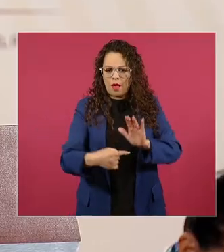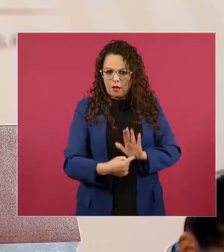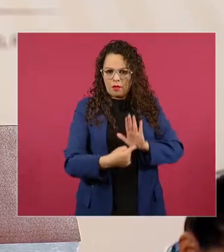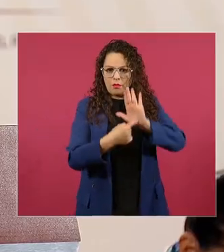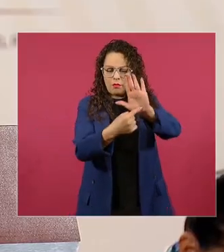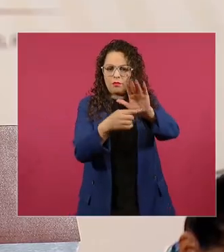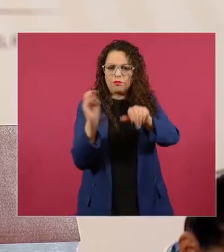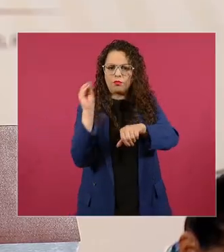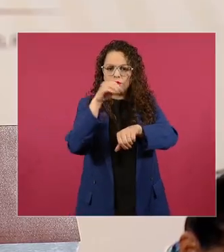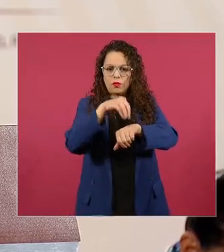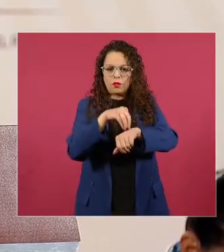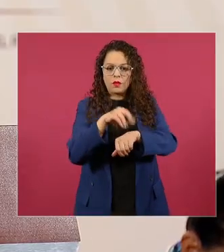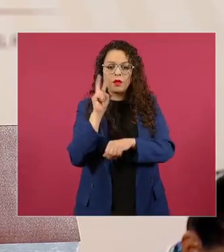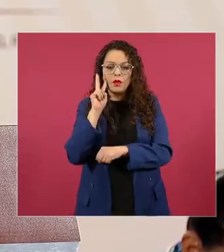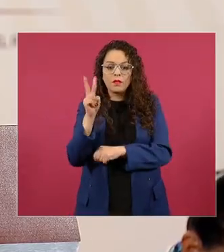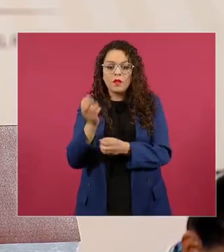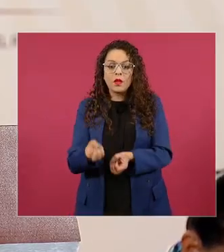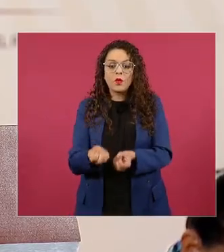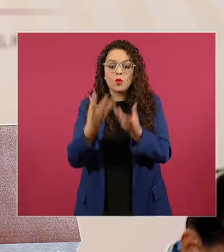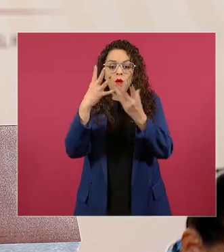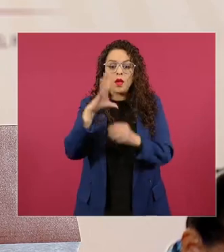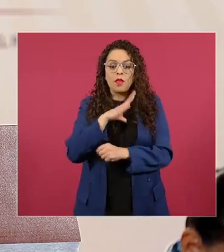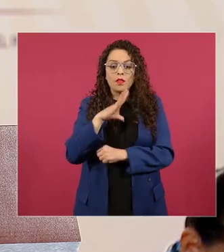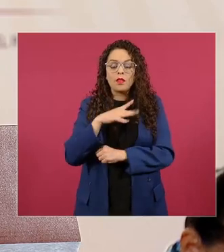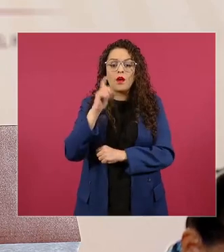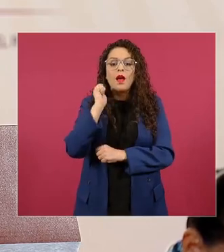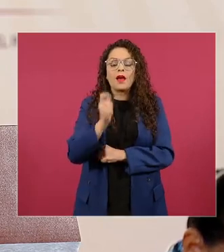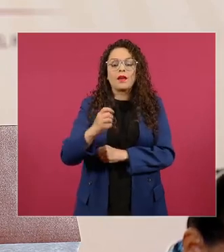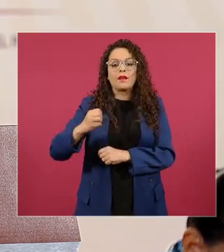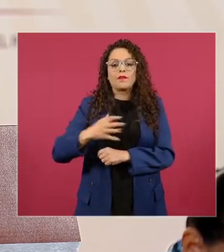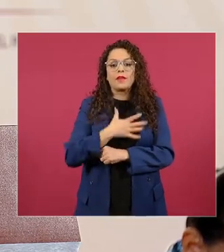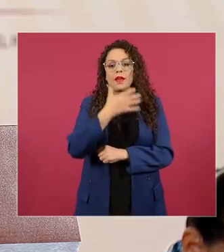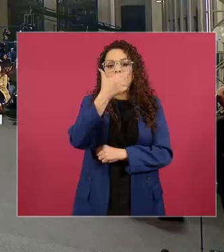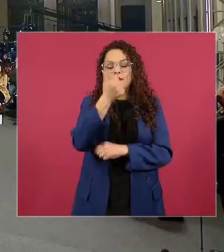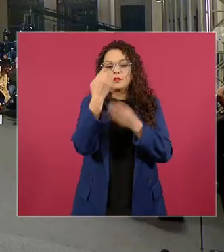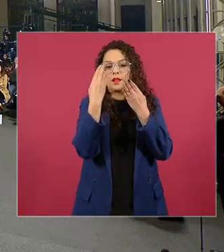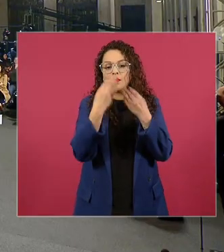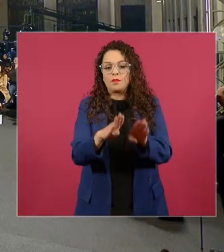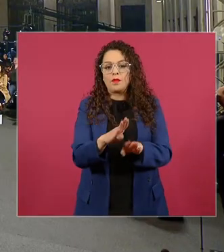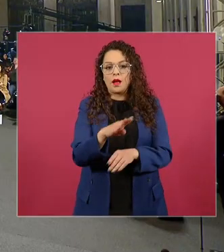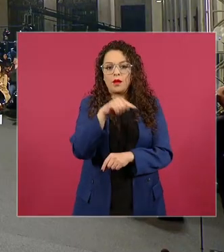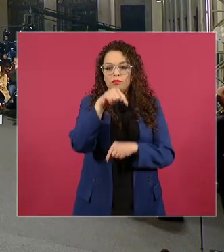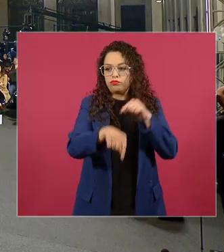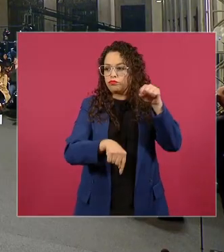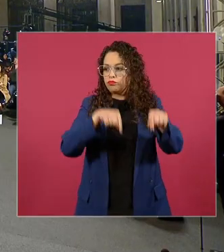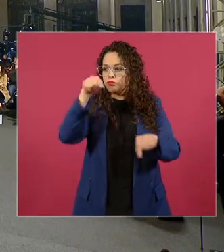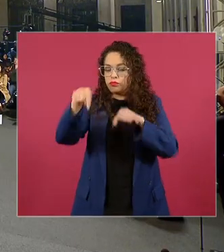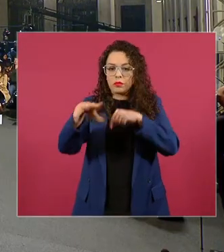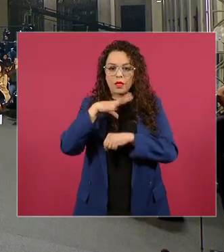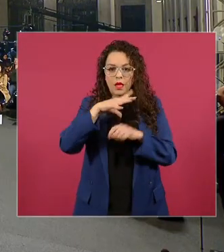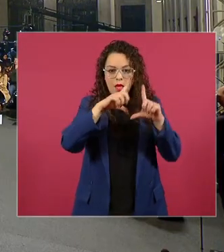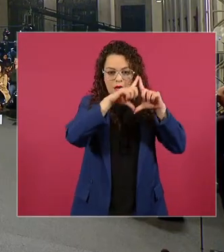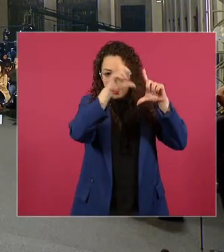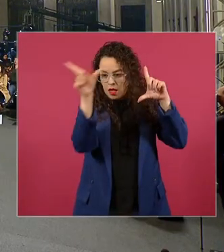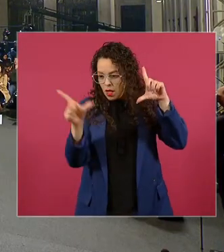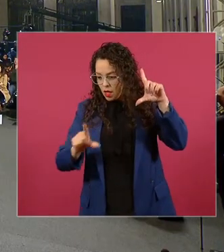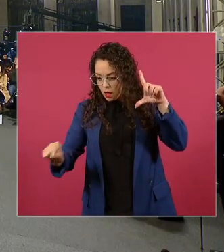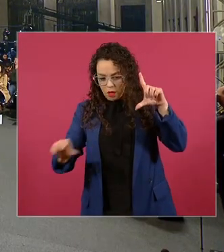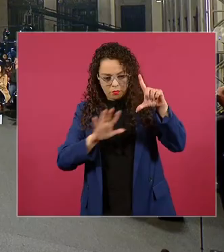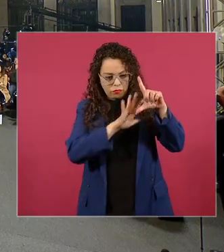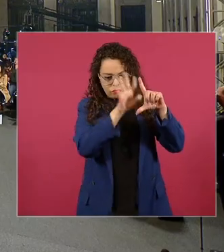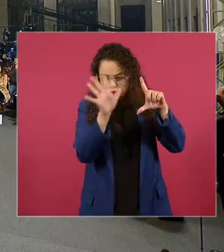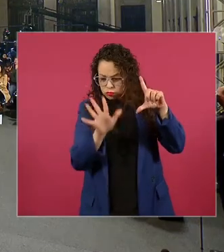para que se vean cuántas sucursales del Banco del Bienestar se han construido y era todo México